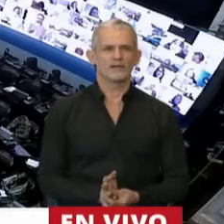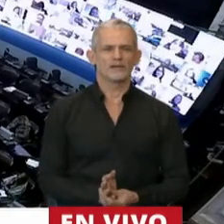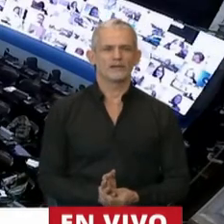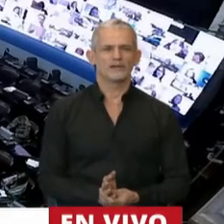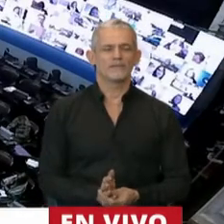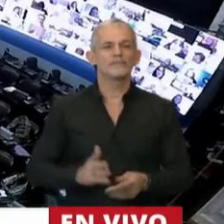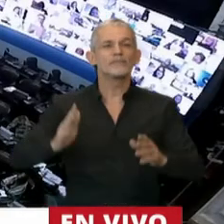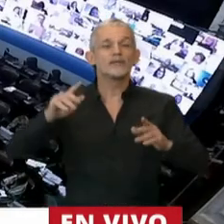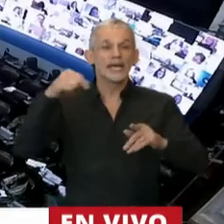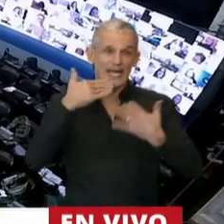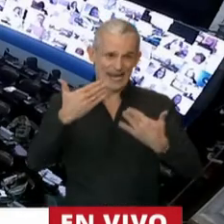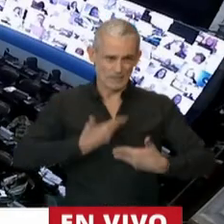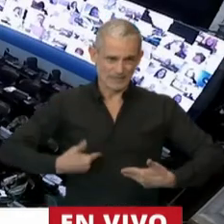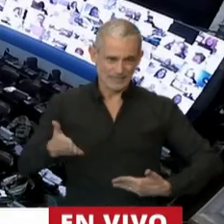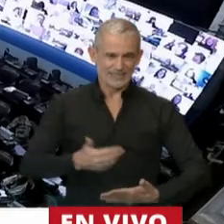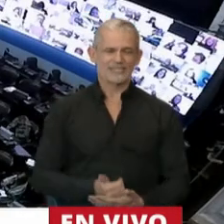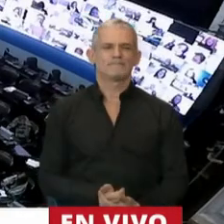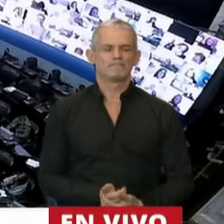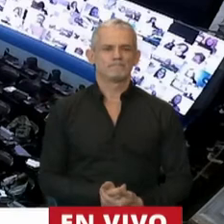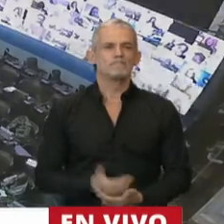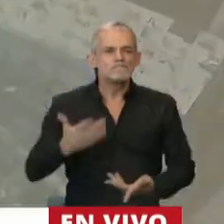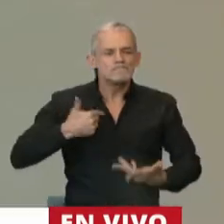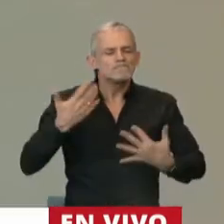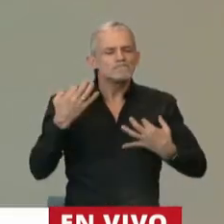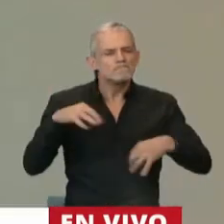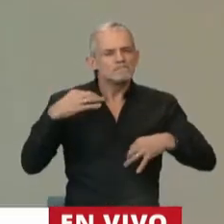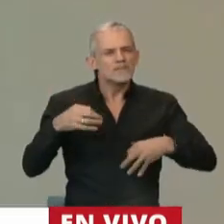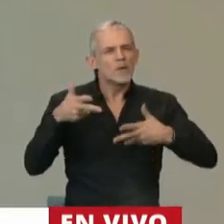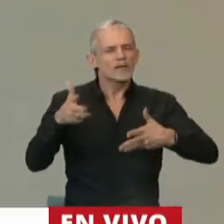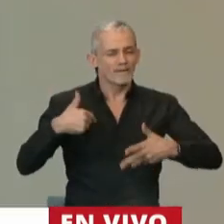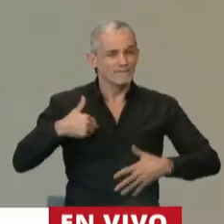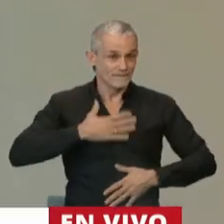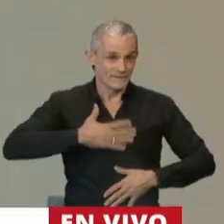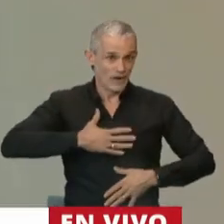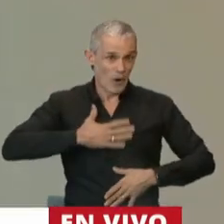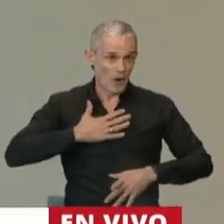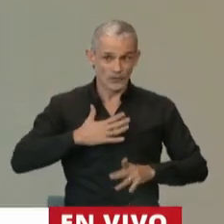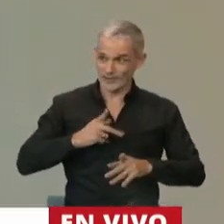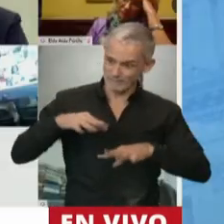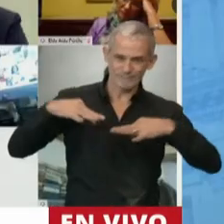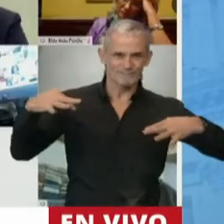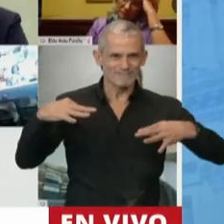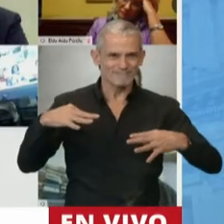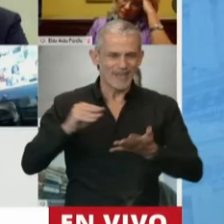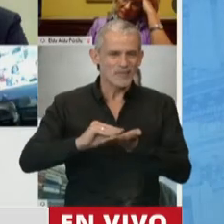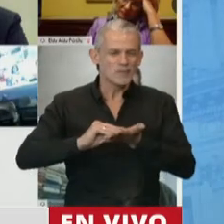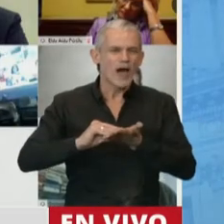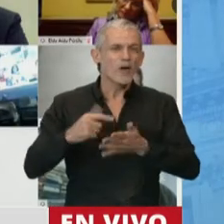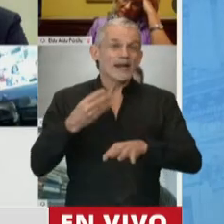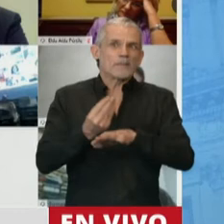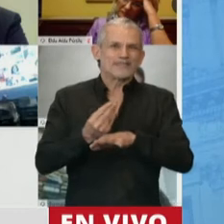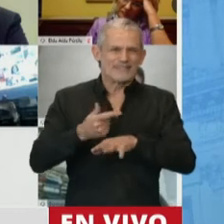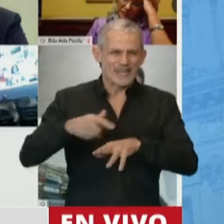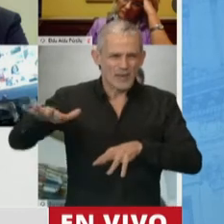Gracias señor presidente y debo decir que celebro que estemos los representantes del pueblo de la